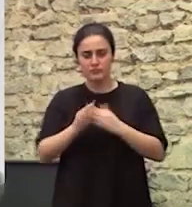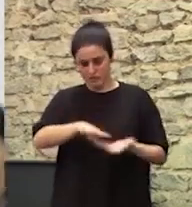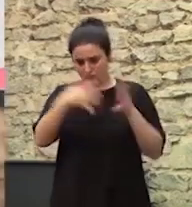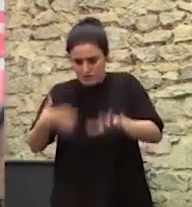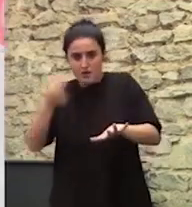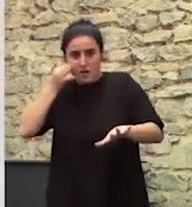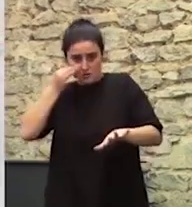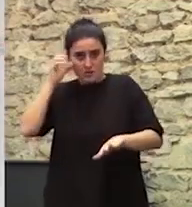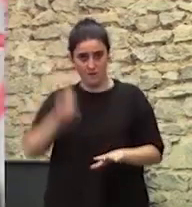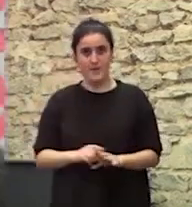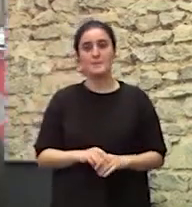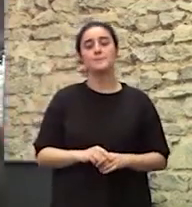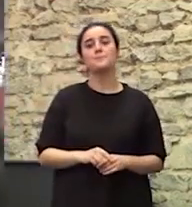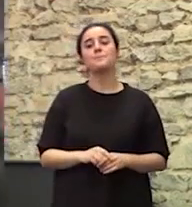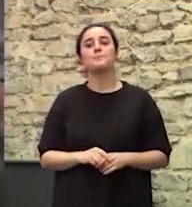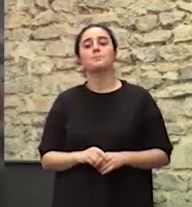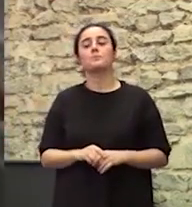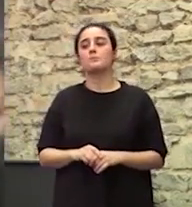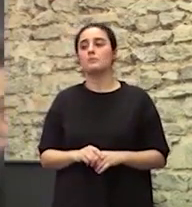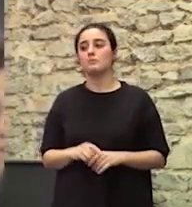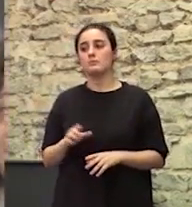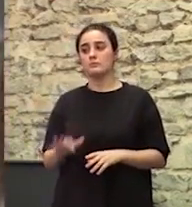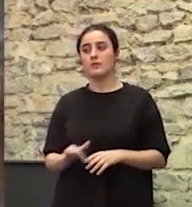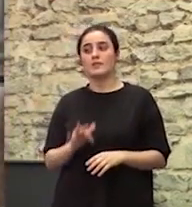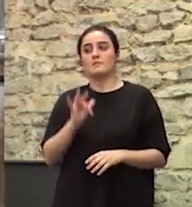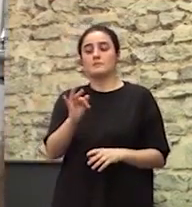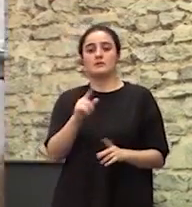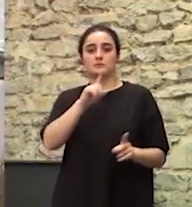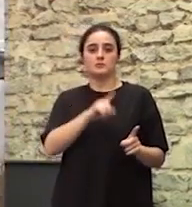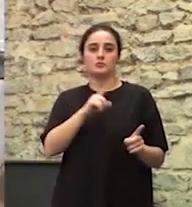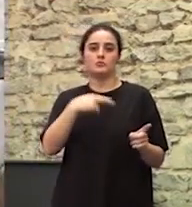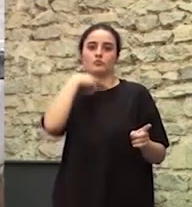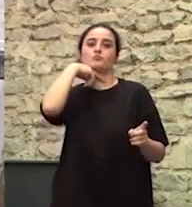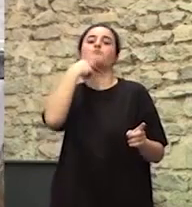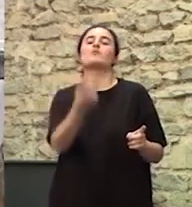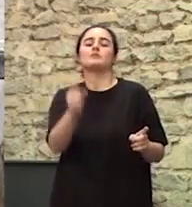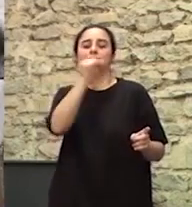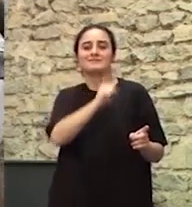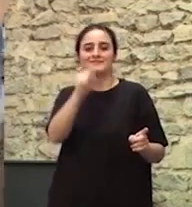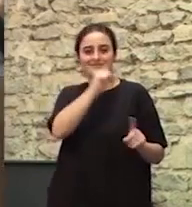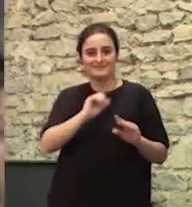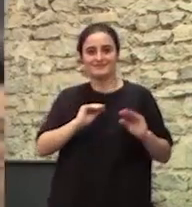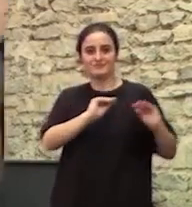ejecuta también y además pues pone su garganta con